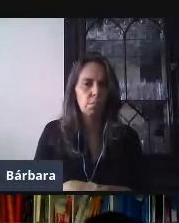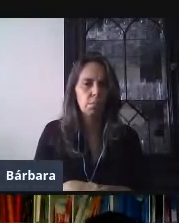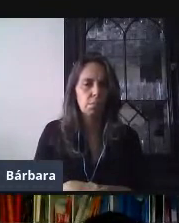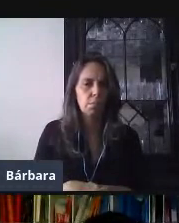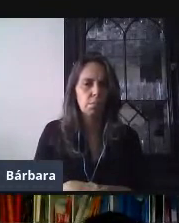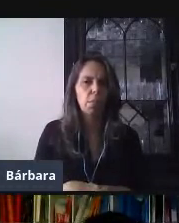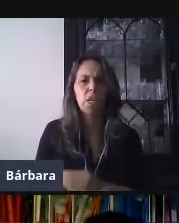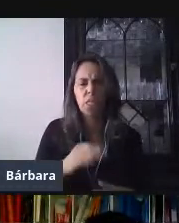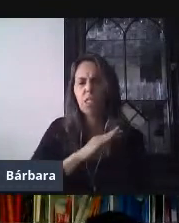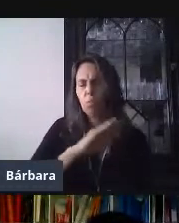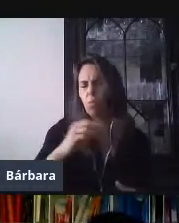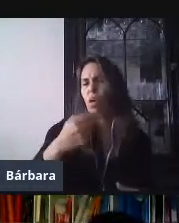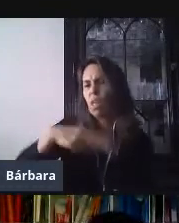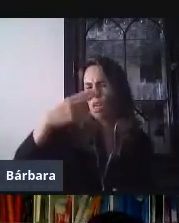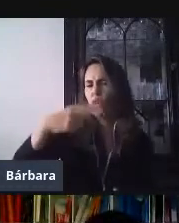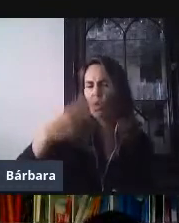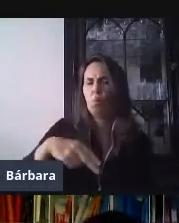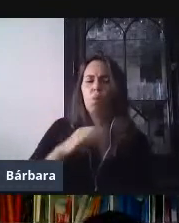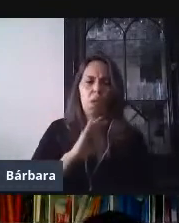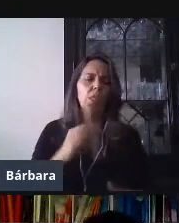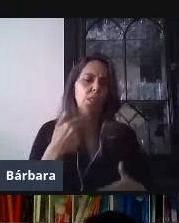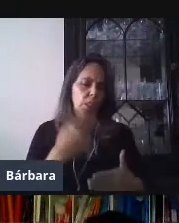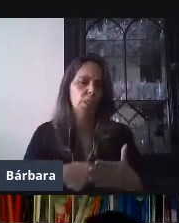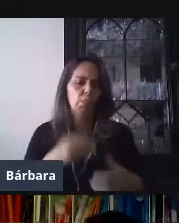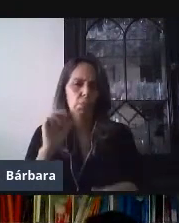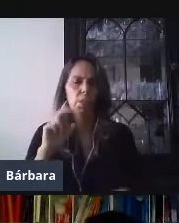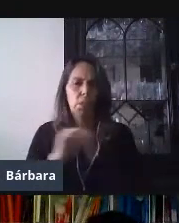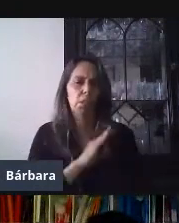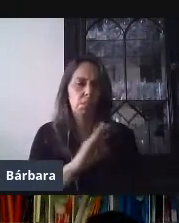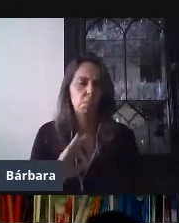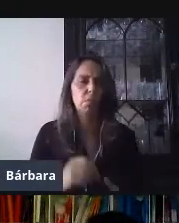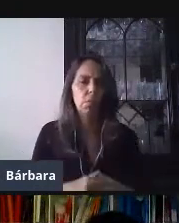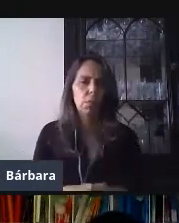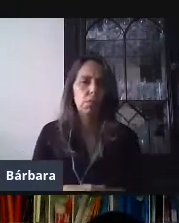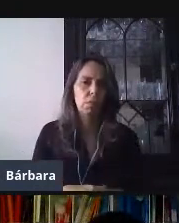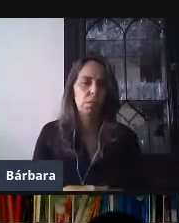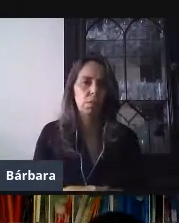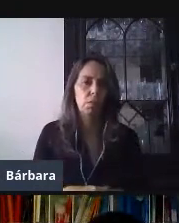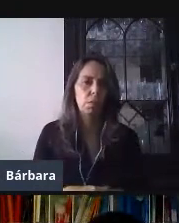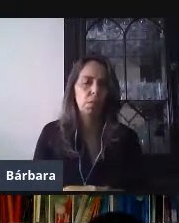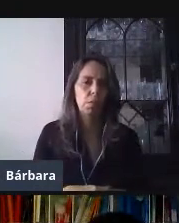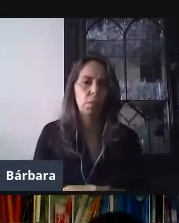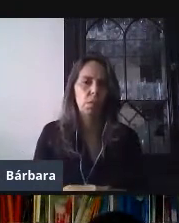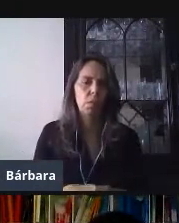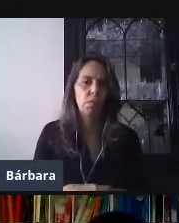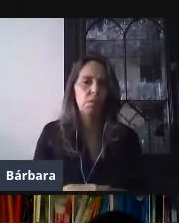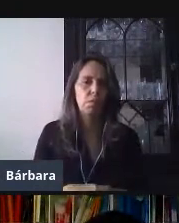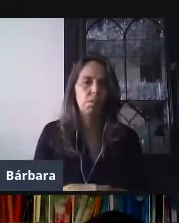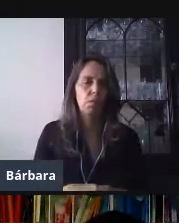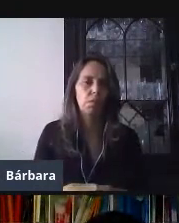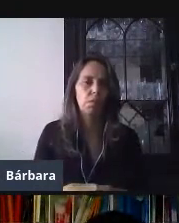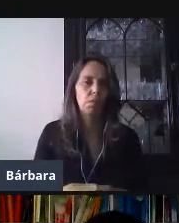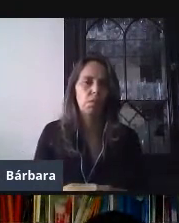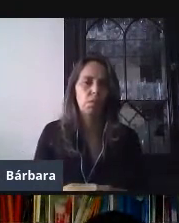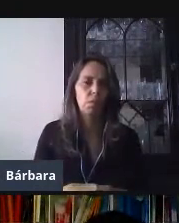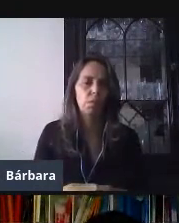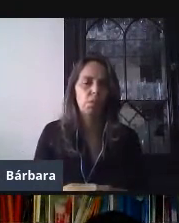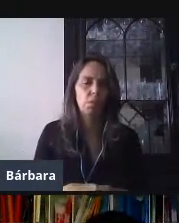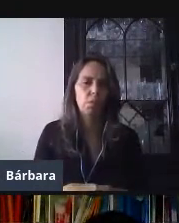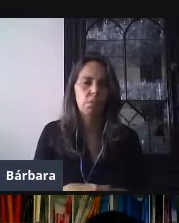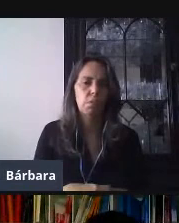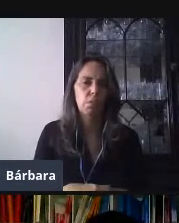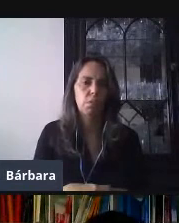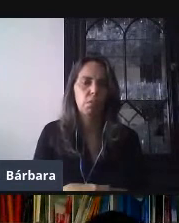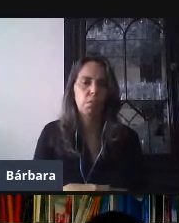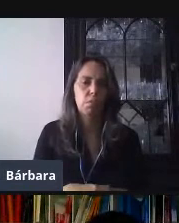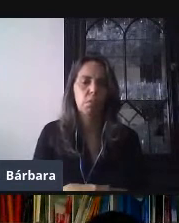poner. Y, Isra, esta ya es la última pregunta. ¿Cuál es la diferencia, o si es que la hay, entre formularios